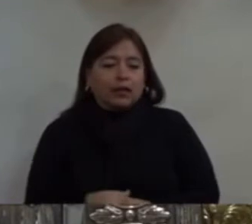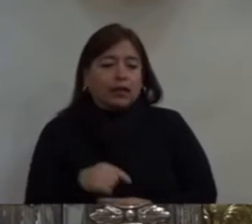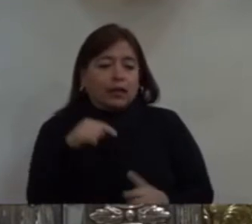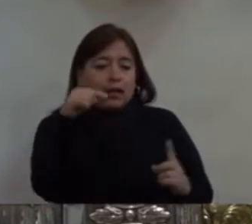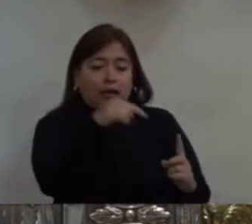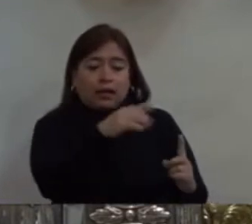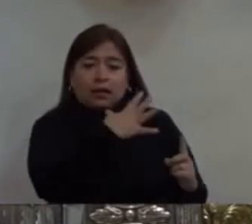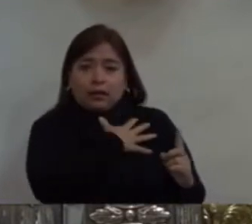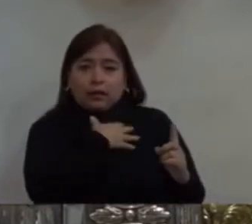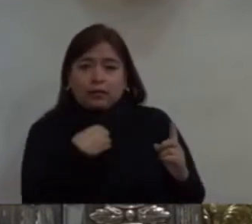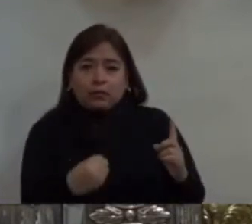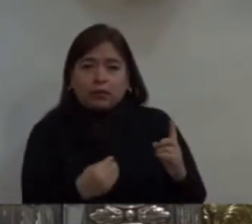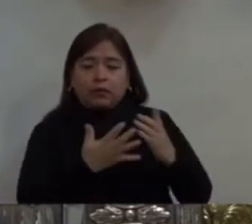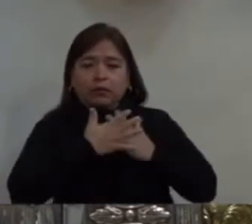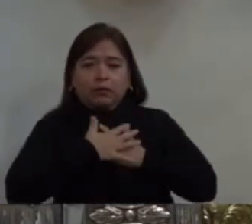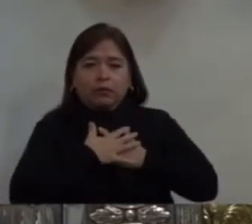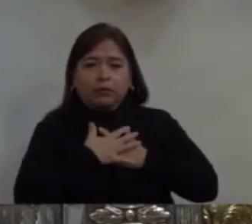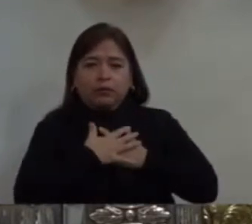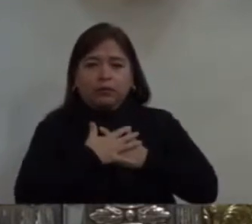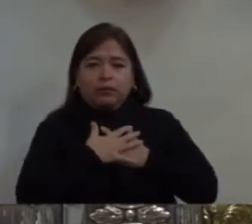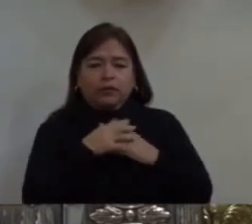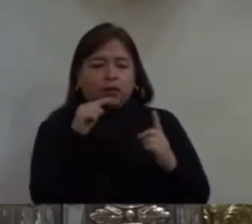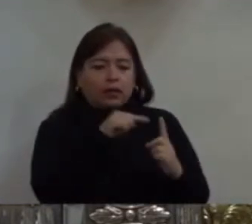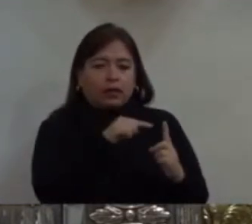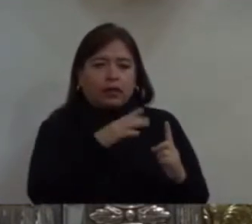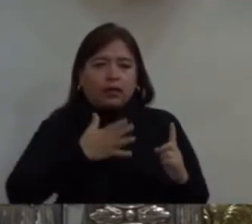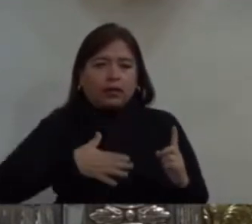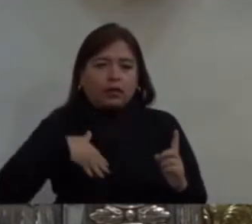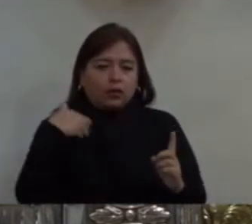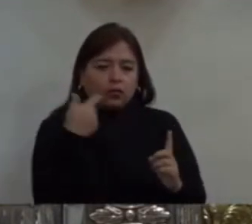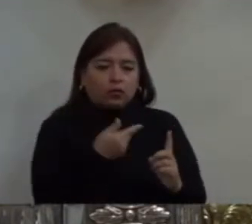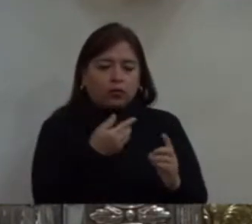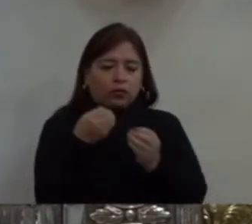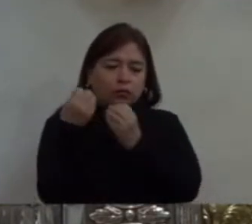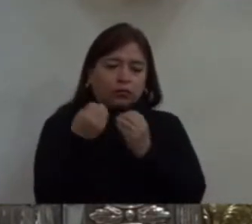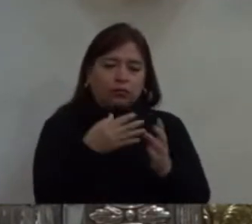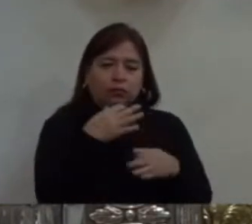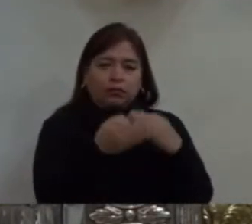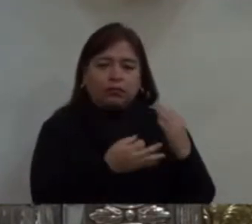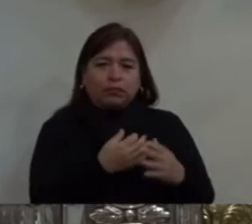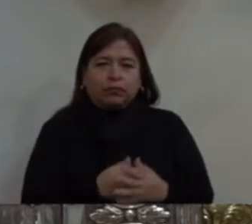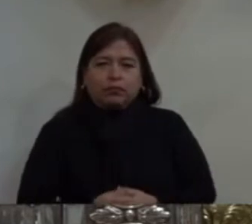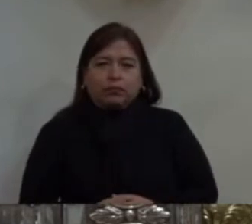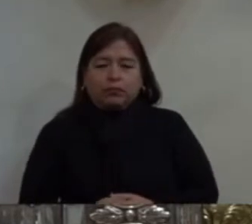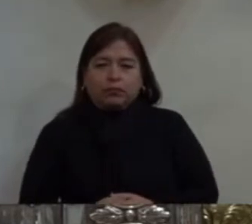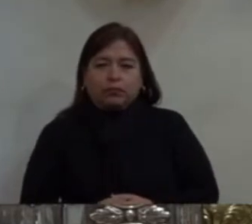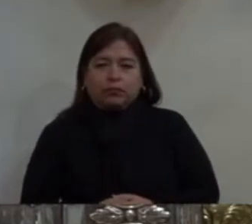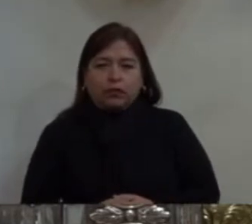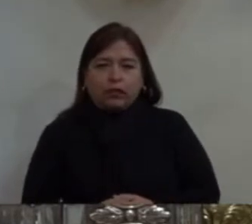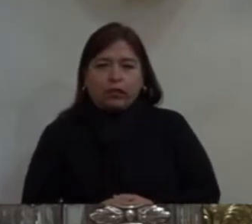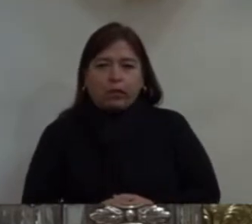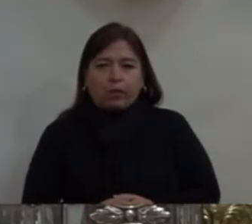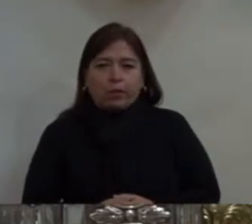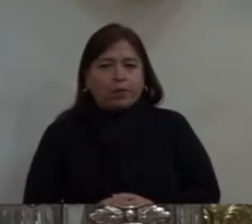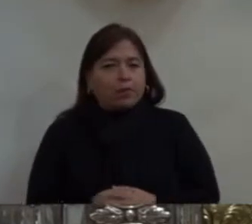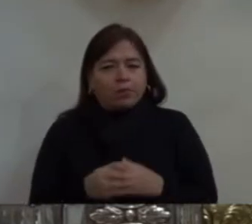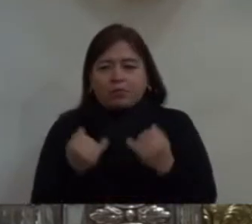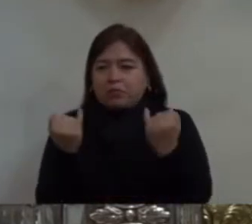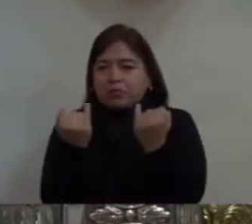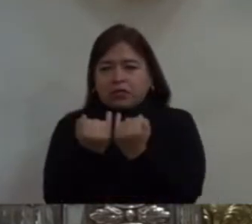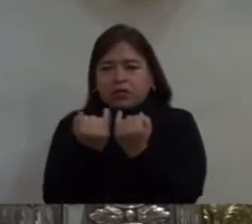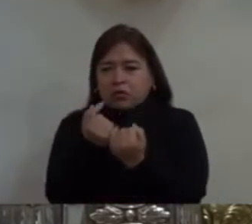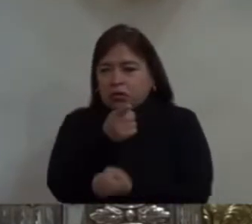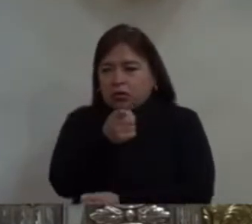es mi Hijo muy amado, en quien tengo mis complacencias. Es lo mismo que a